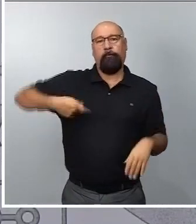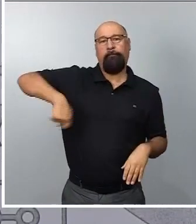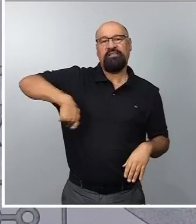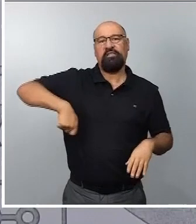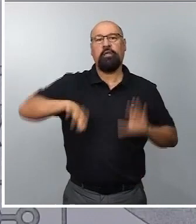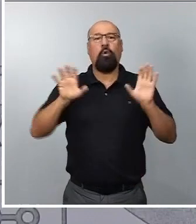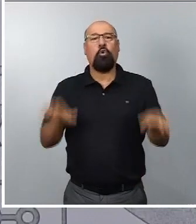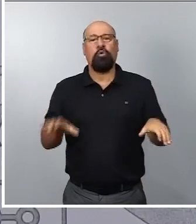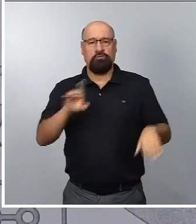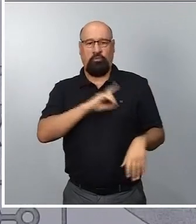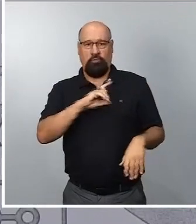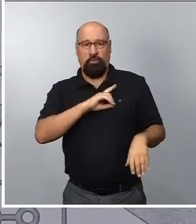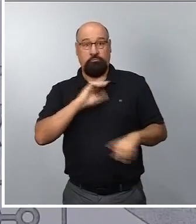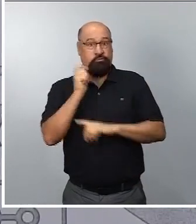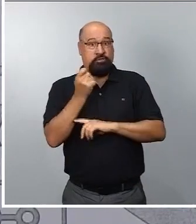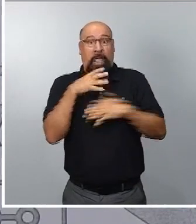Congreso de los Diputados.